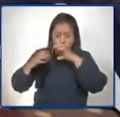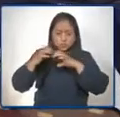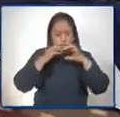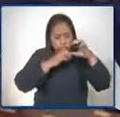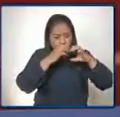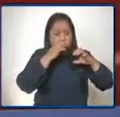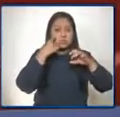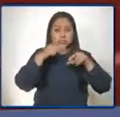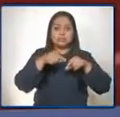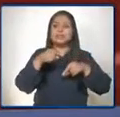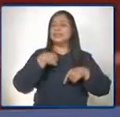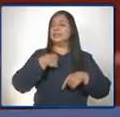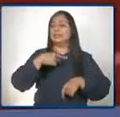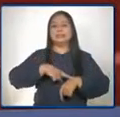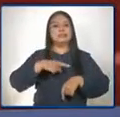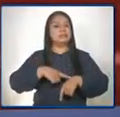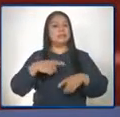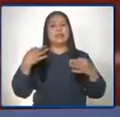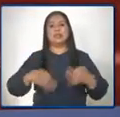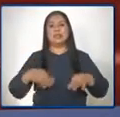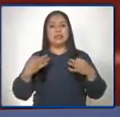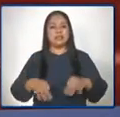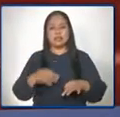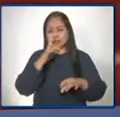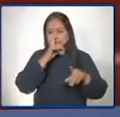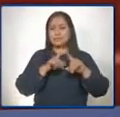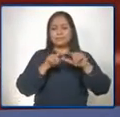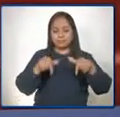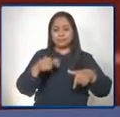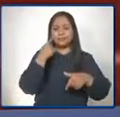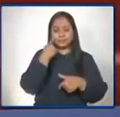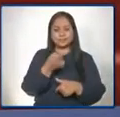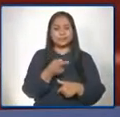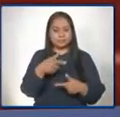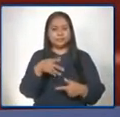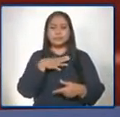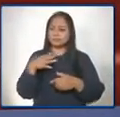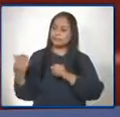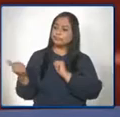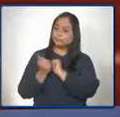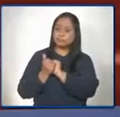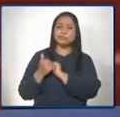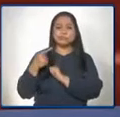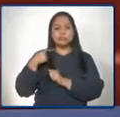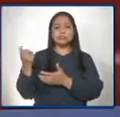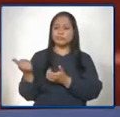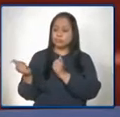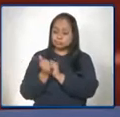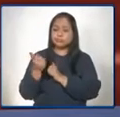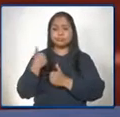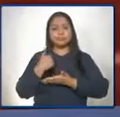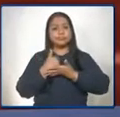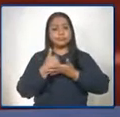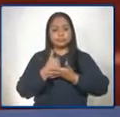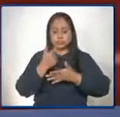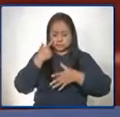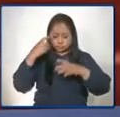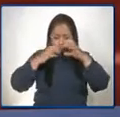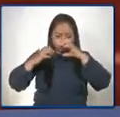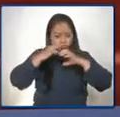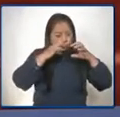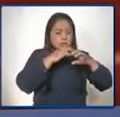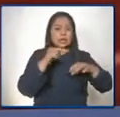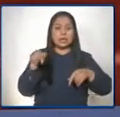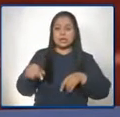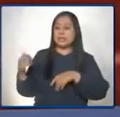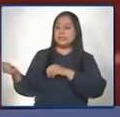nos ha mantenido ocupados, que también hemos logrado con el acompañamiento de algunos organismos que han